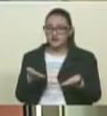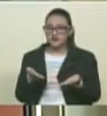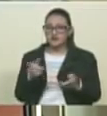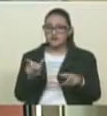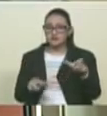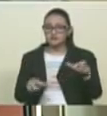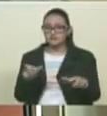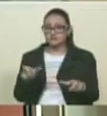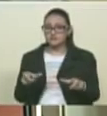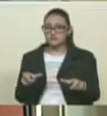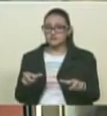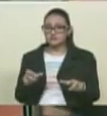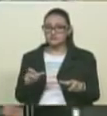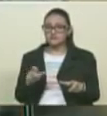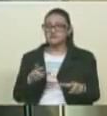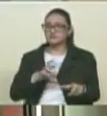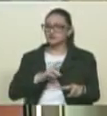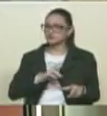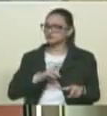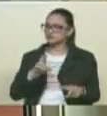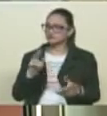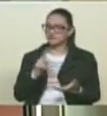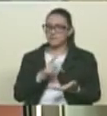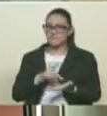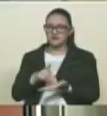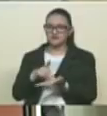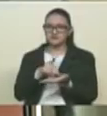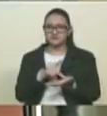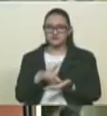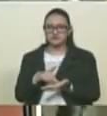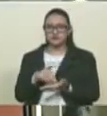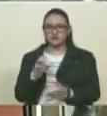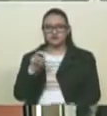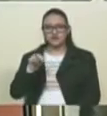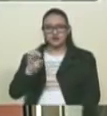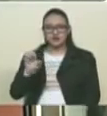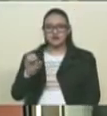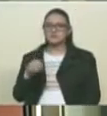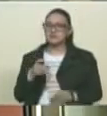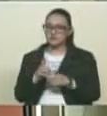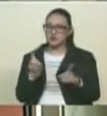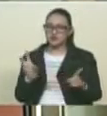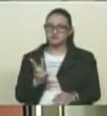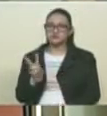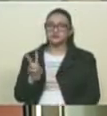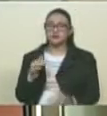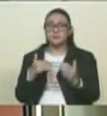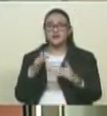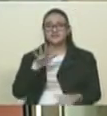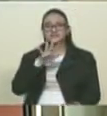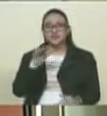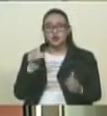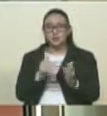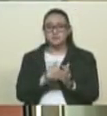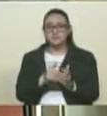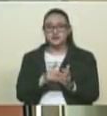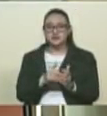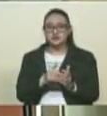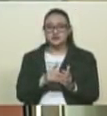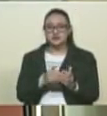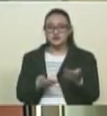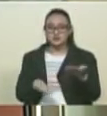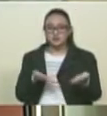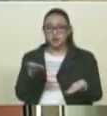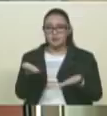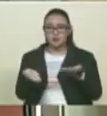batiendo récord de participación en el sistema electoral venezolano y la democracia venezolana. Más de 5.000 candidaturas, la